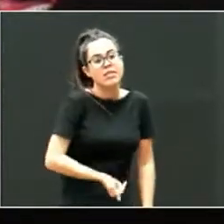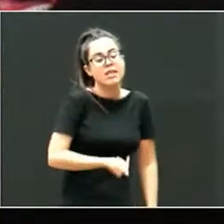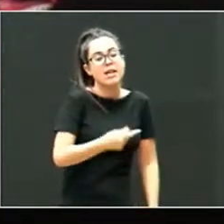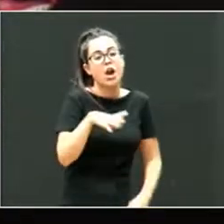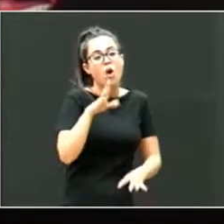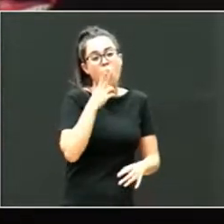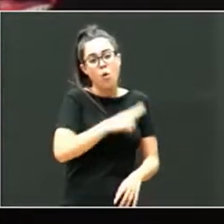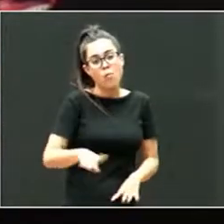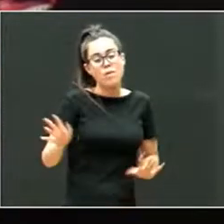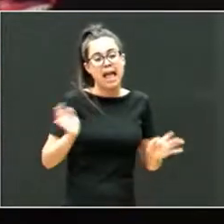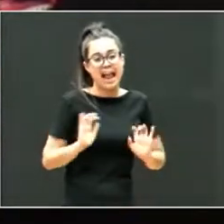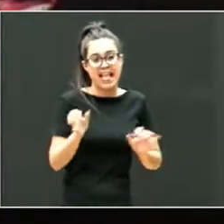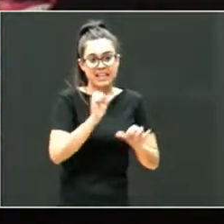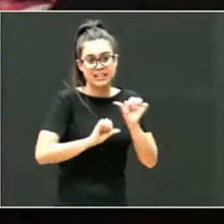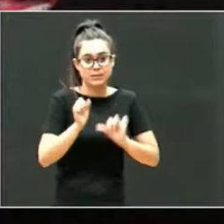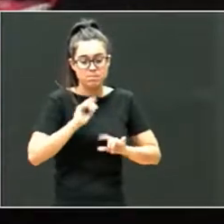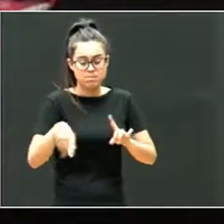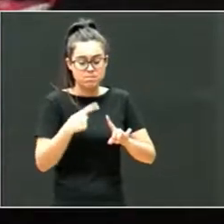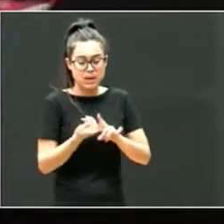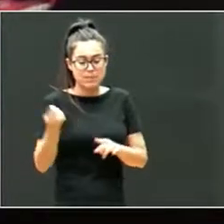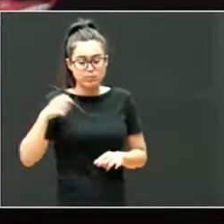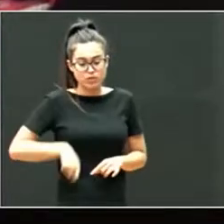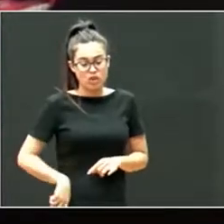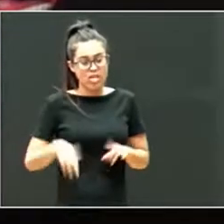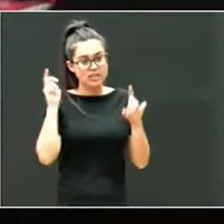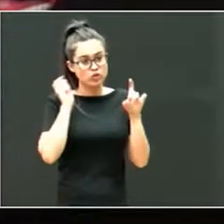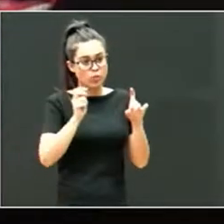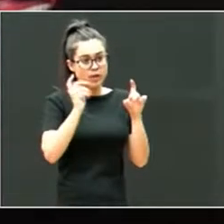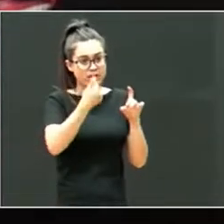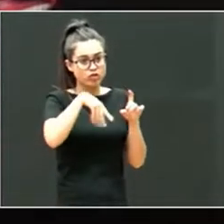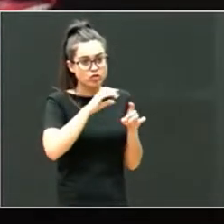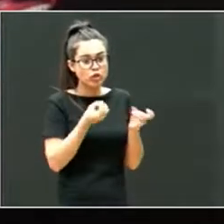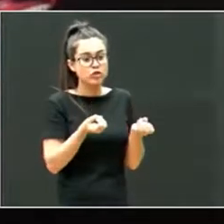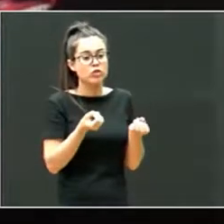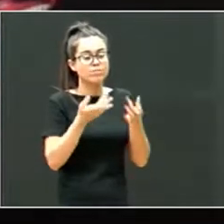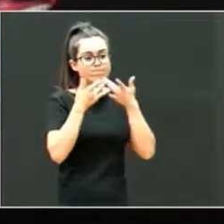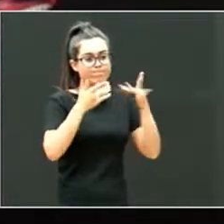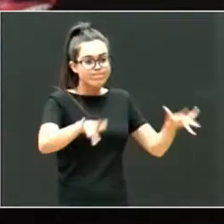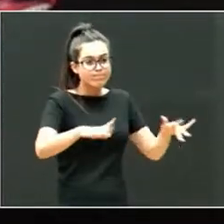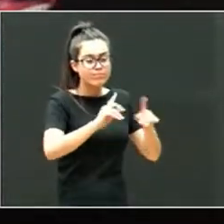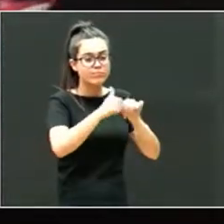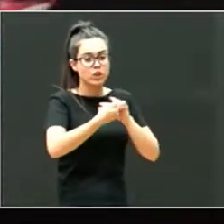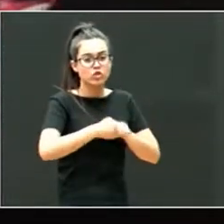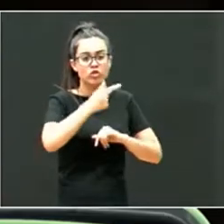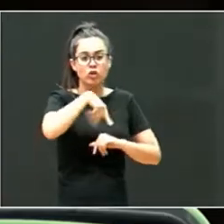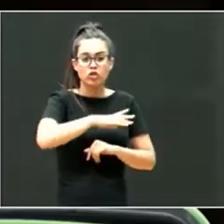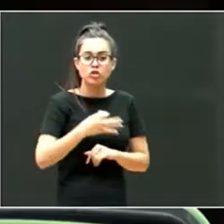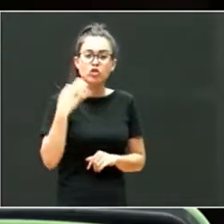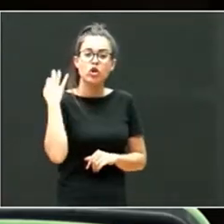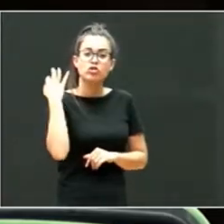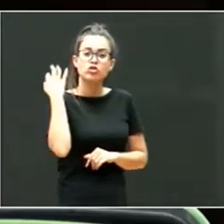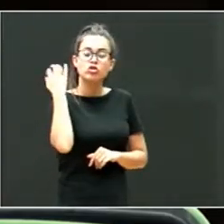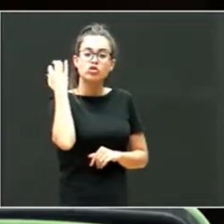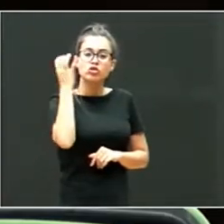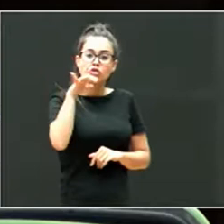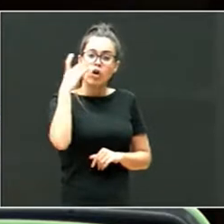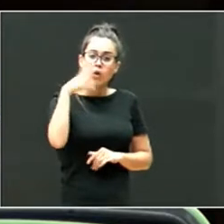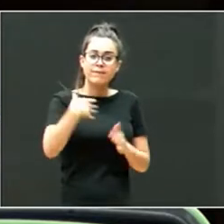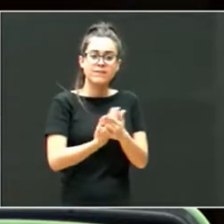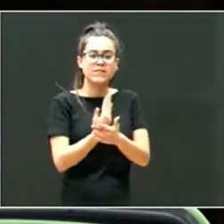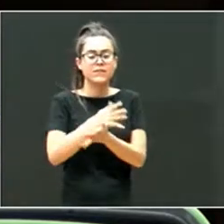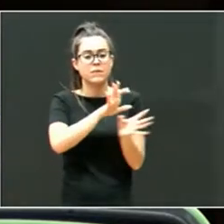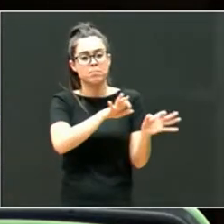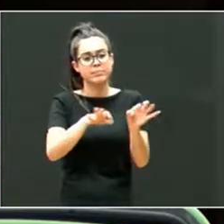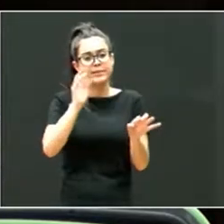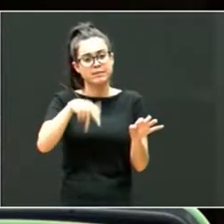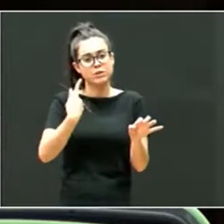las necesidades de los profesionales de educación, venimos haciendo seminarios, encuentros, espacios, donde hablamos de las necesidades